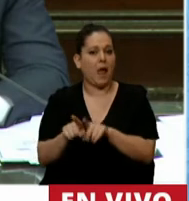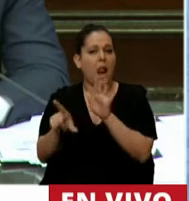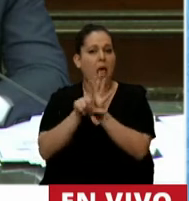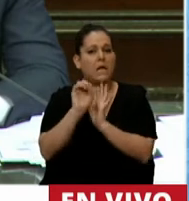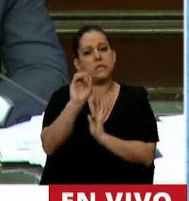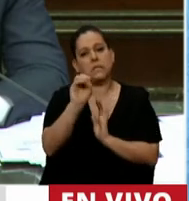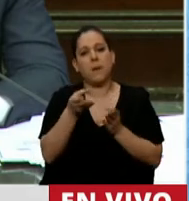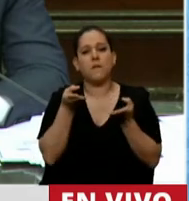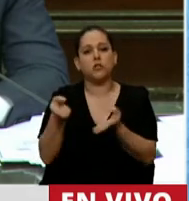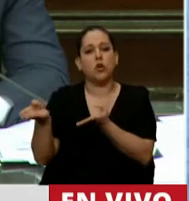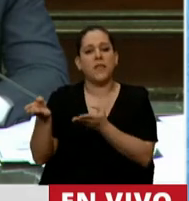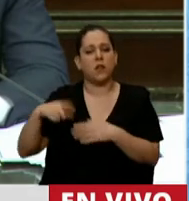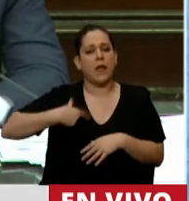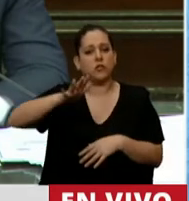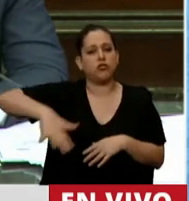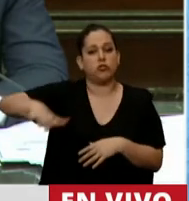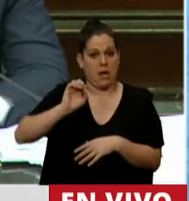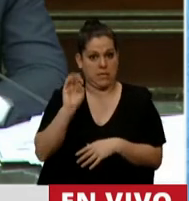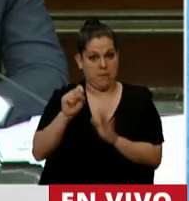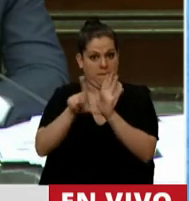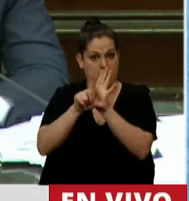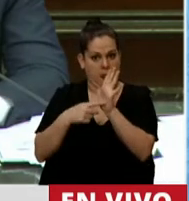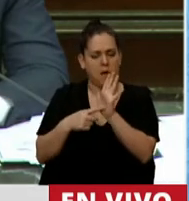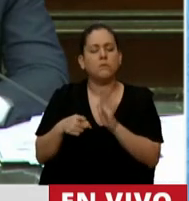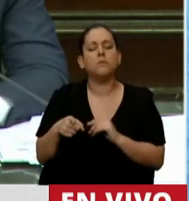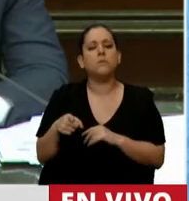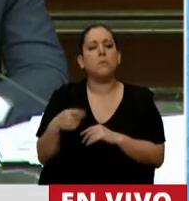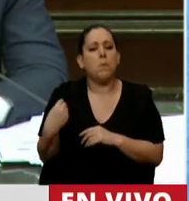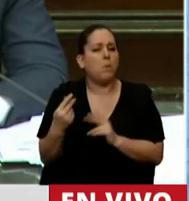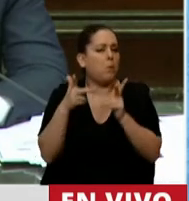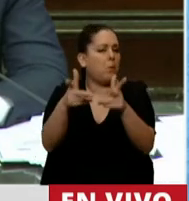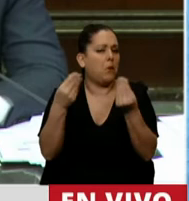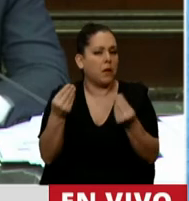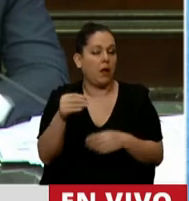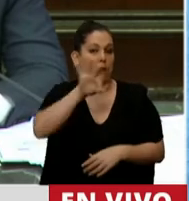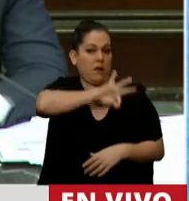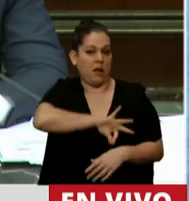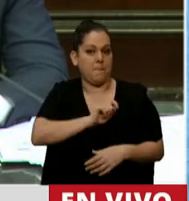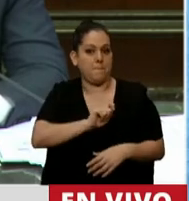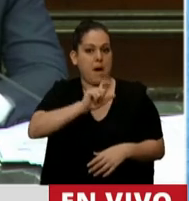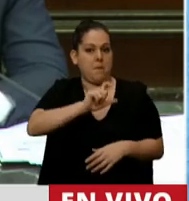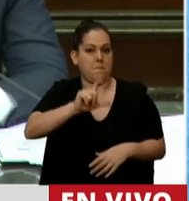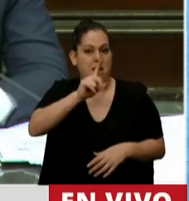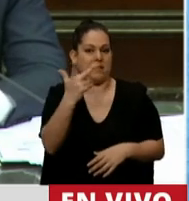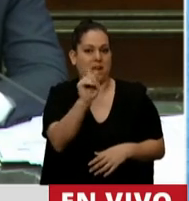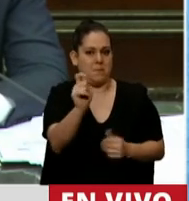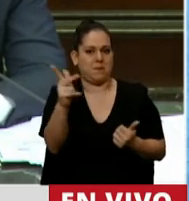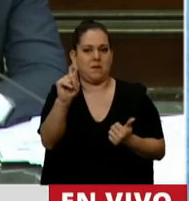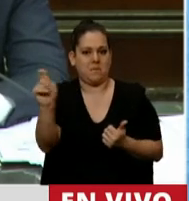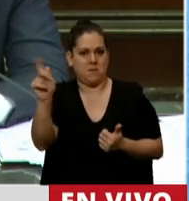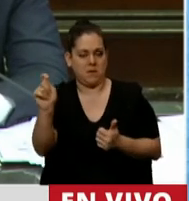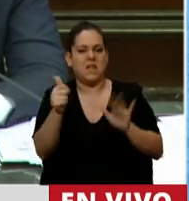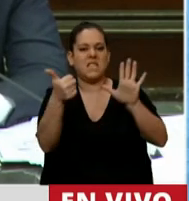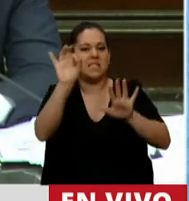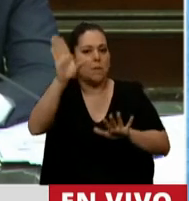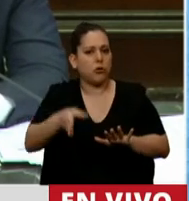de solidaridad social? Le digo esto porque el incremento trimestral de las jubilaciones de este año fue del 6%,